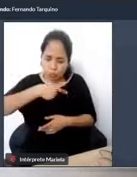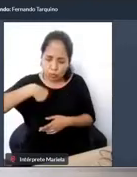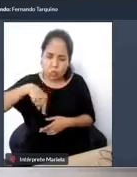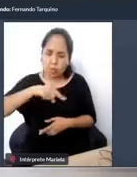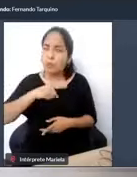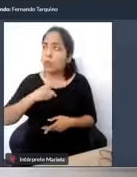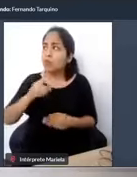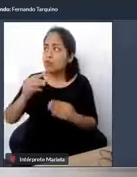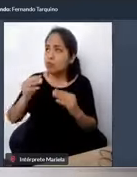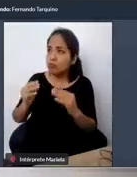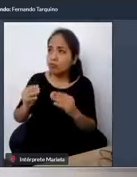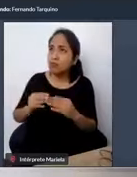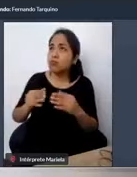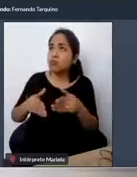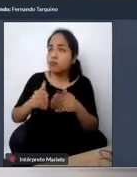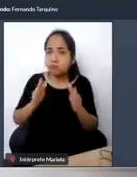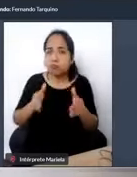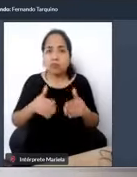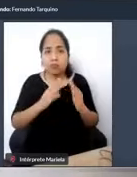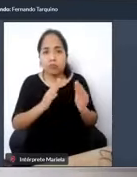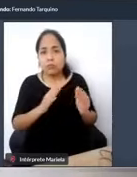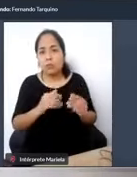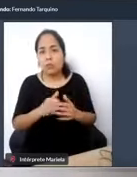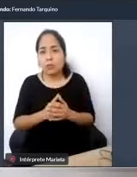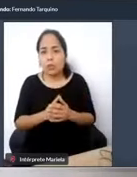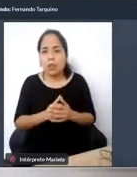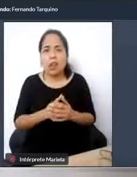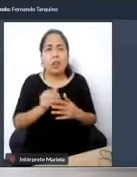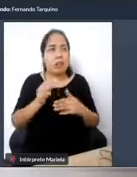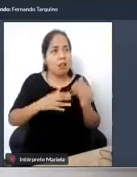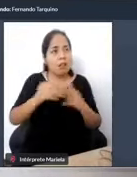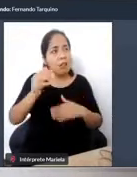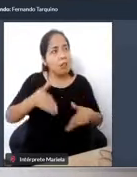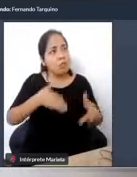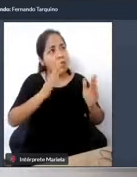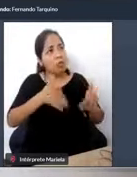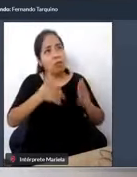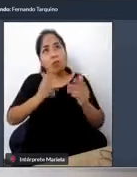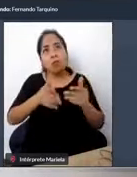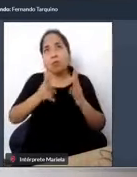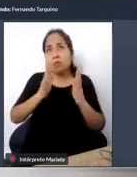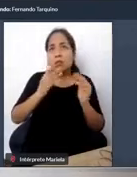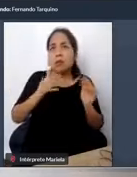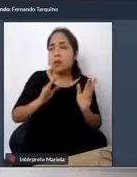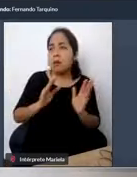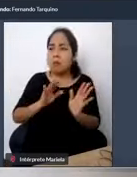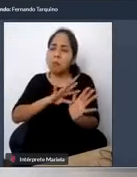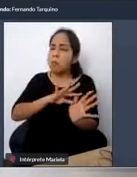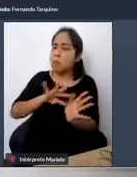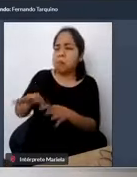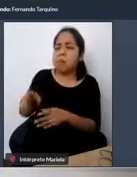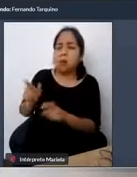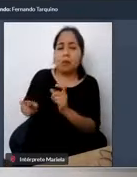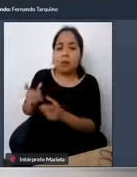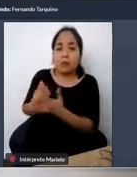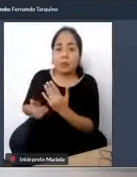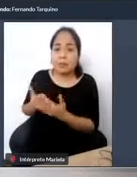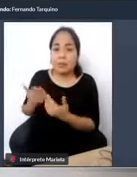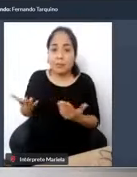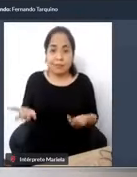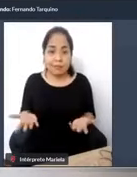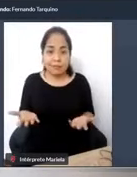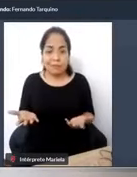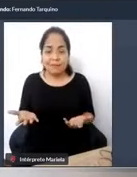espaldas a las personas con discapacidad como si nosotros tuviéramos el cuerpo la vida comprada y eso pues es